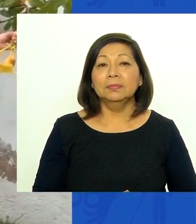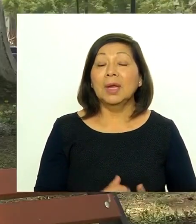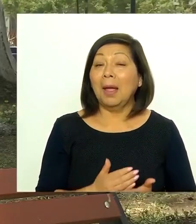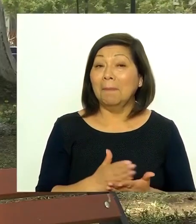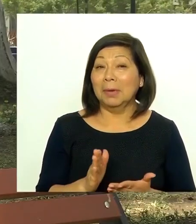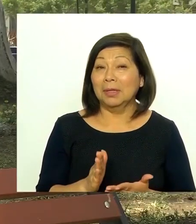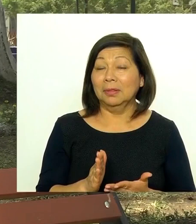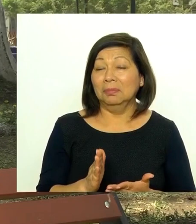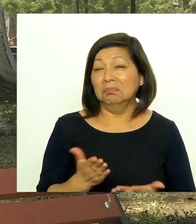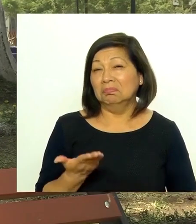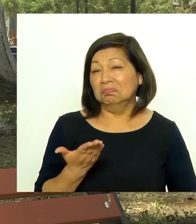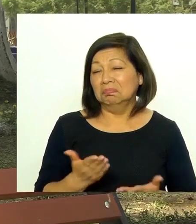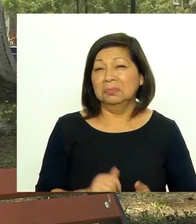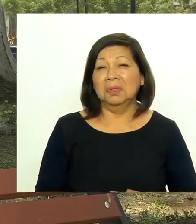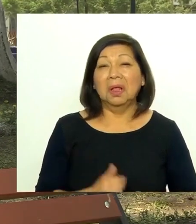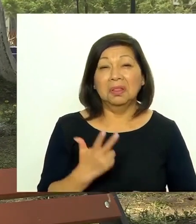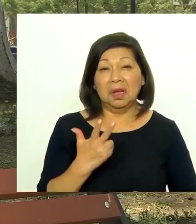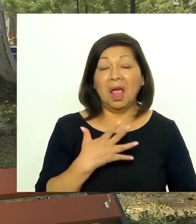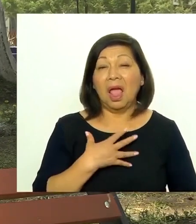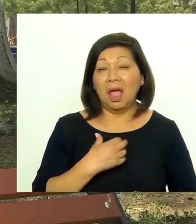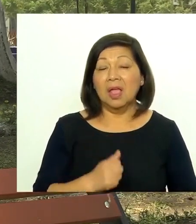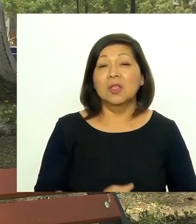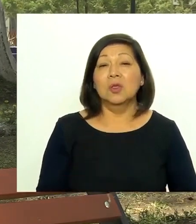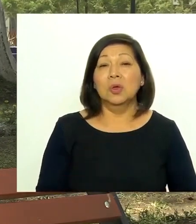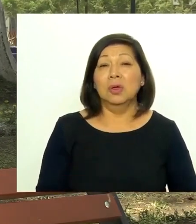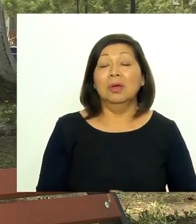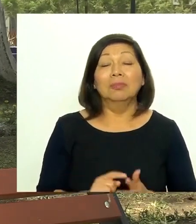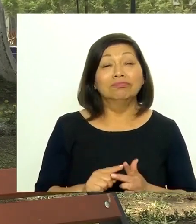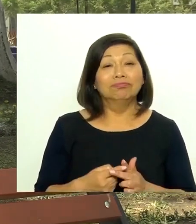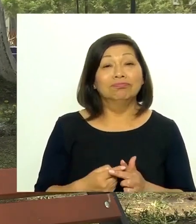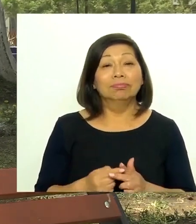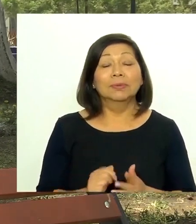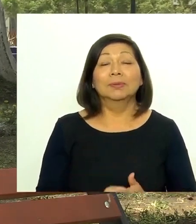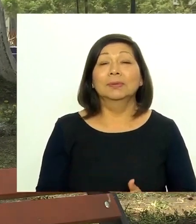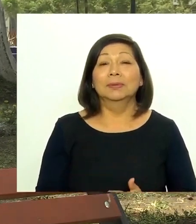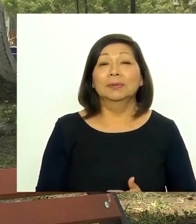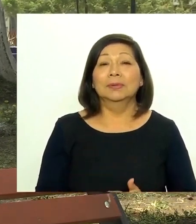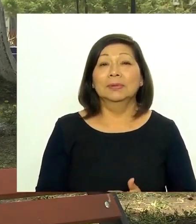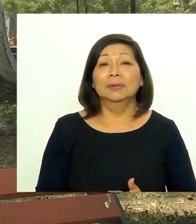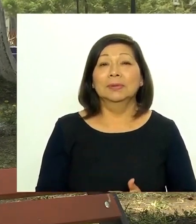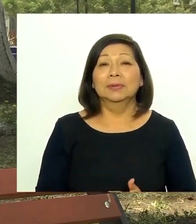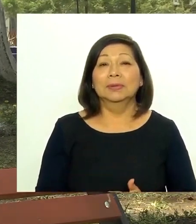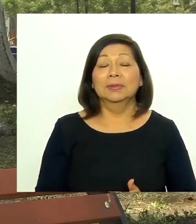A partir de los tres años que inicia